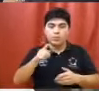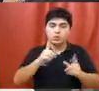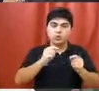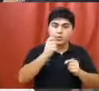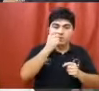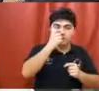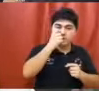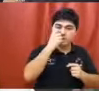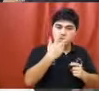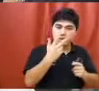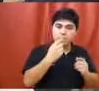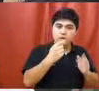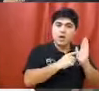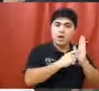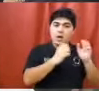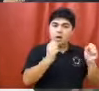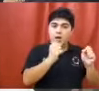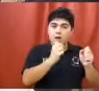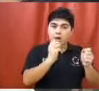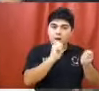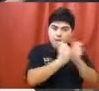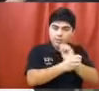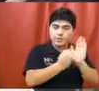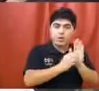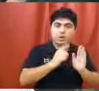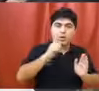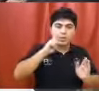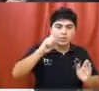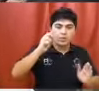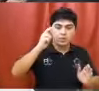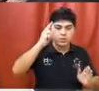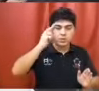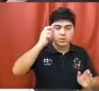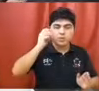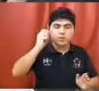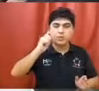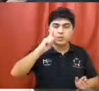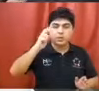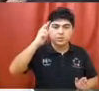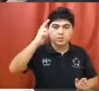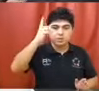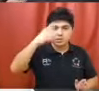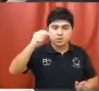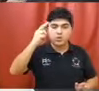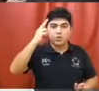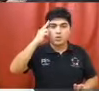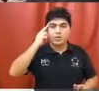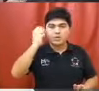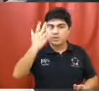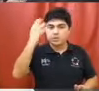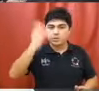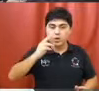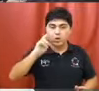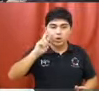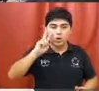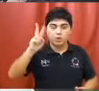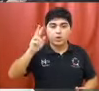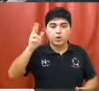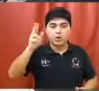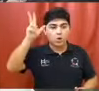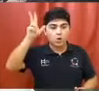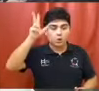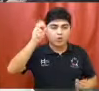Tero es la ordenanza 889 barra 2000 y el artículo 3 de la ordenanza 1195-2008 y ordenanza